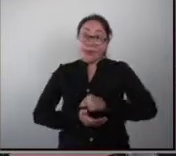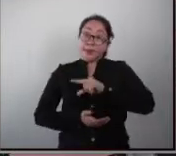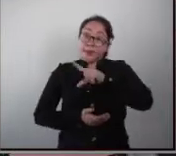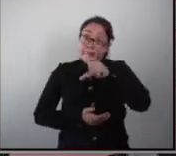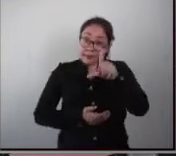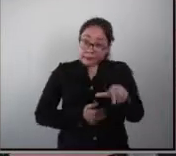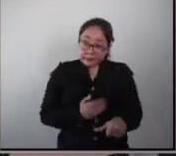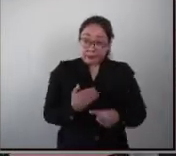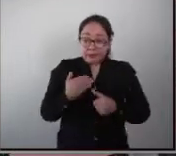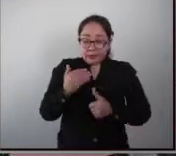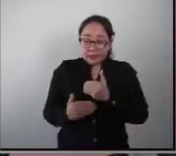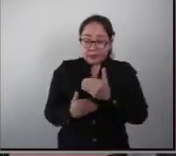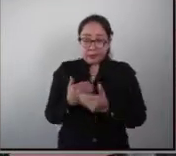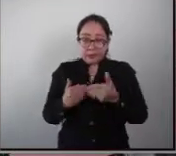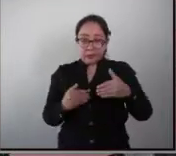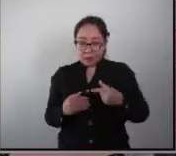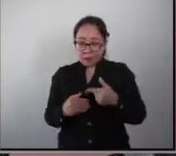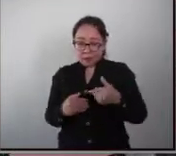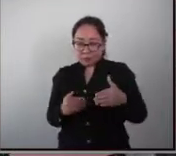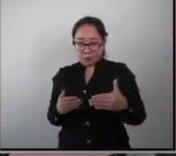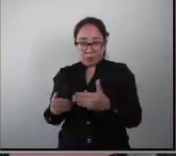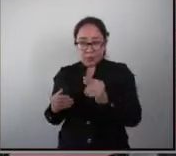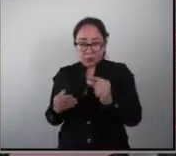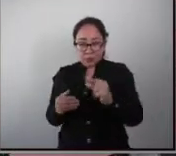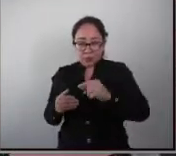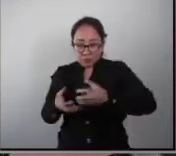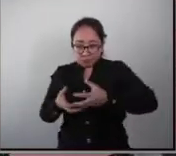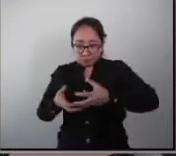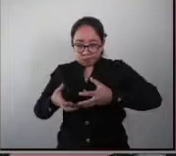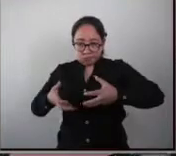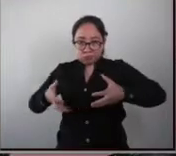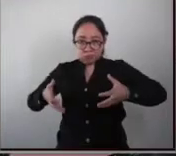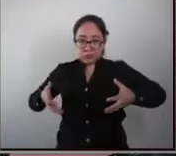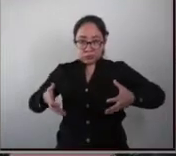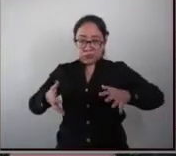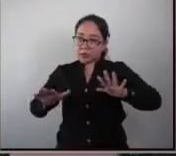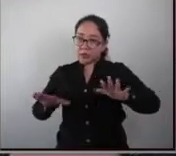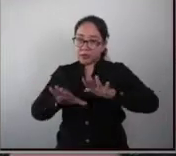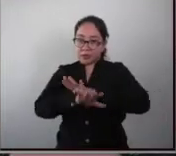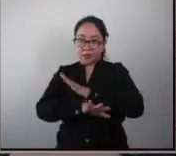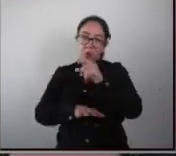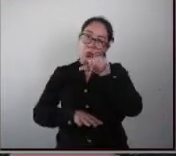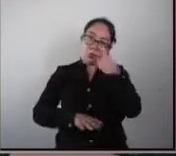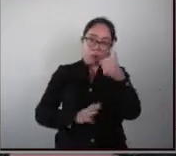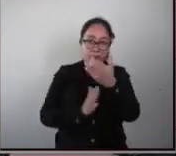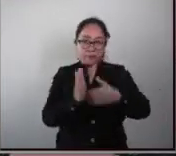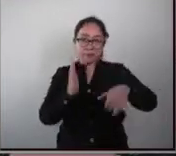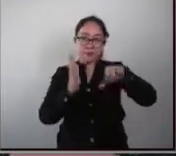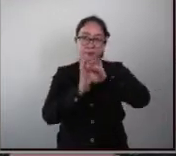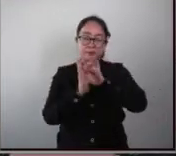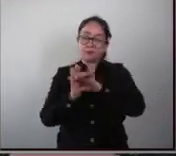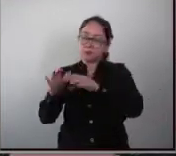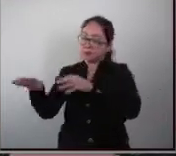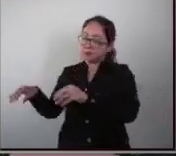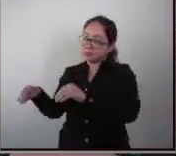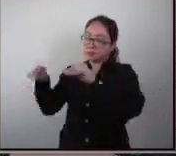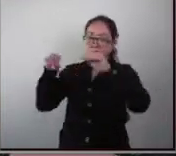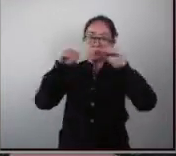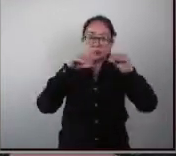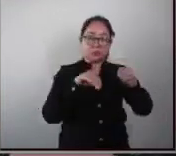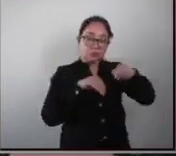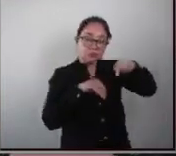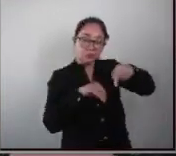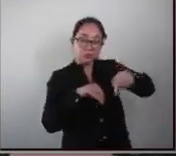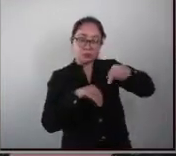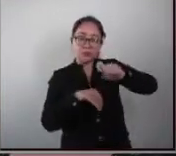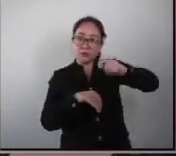de esto conforme van creciendo ya se pasan al otro cuarto ahorita visitamos el otro cuarto en donde ya llegan a la etapa